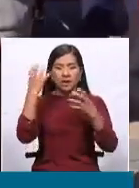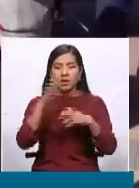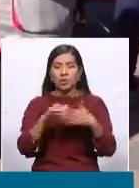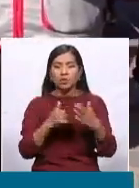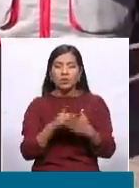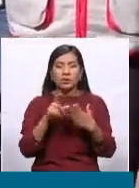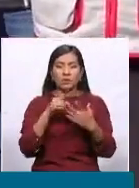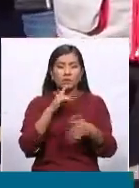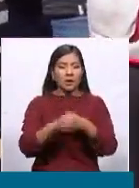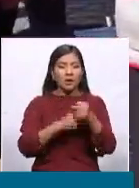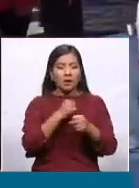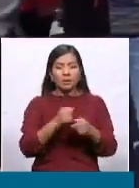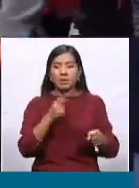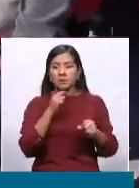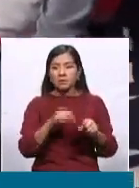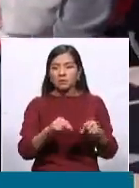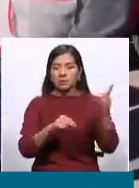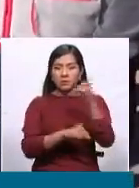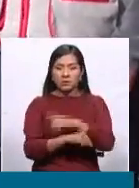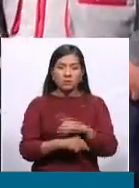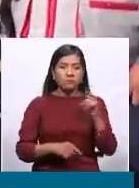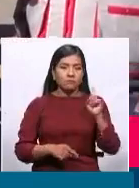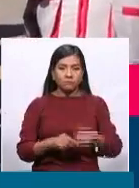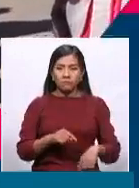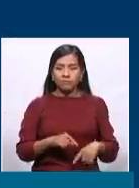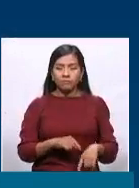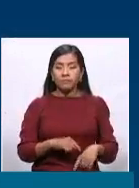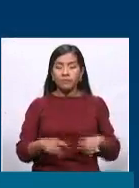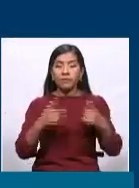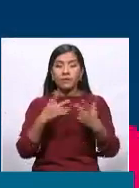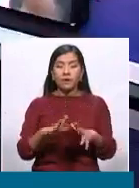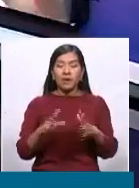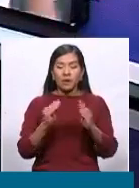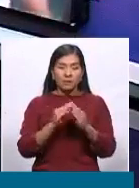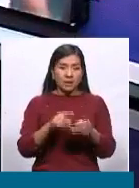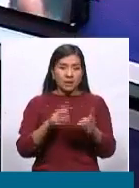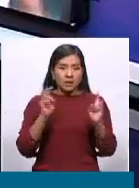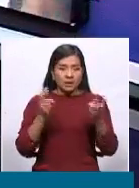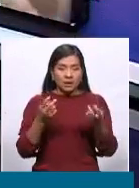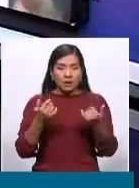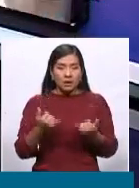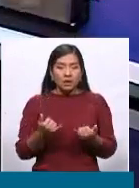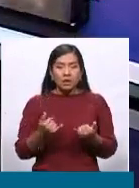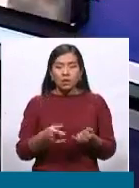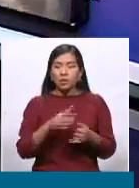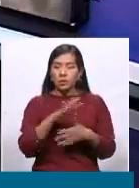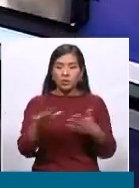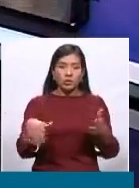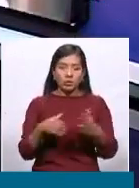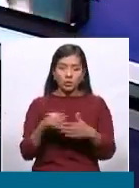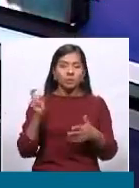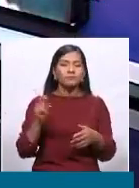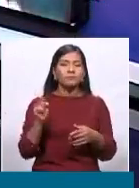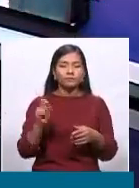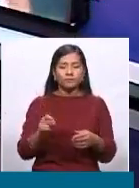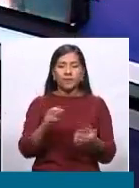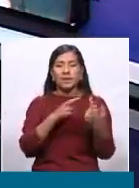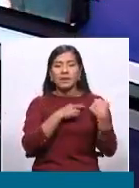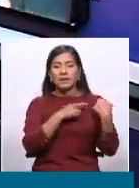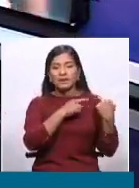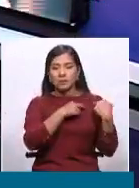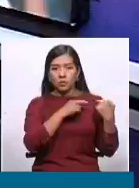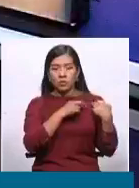que amarrarnos de aquel eso es por eso digo que esto es hay que ser responsables